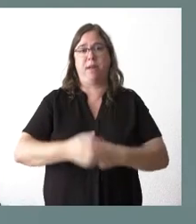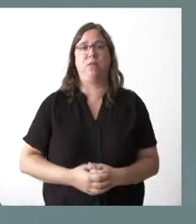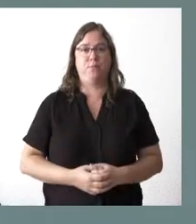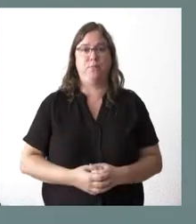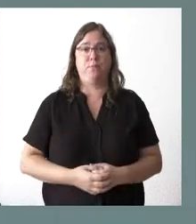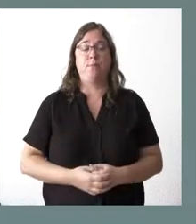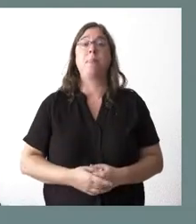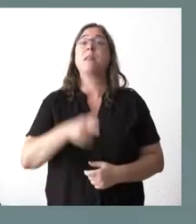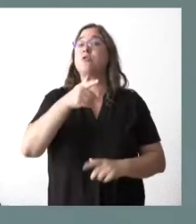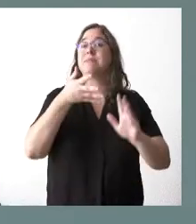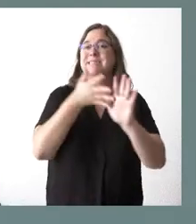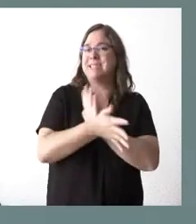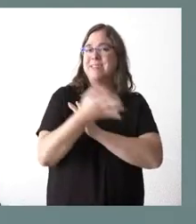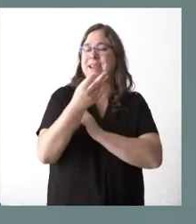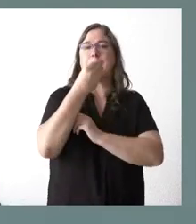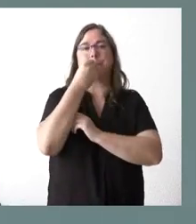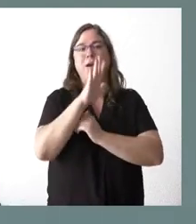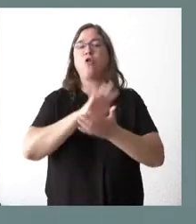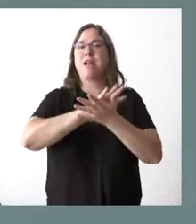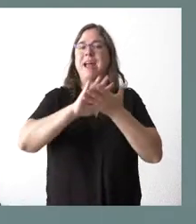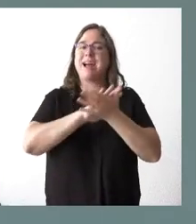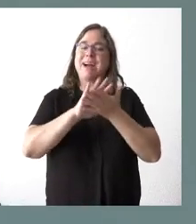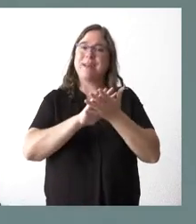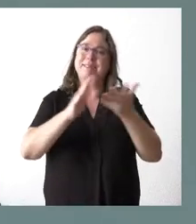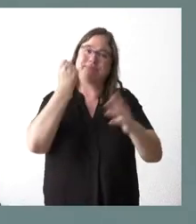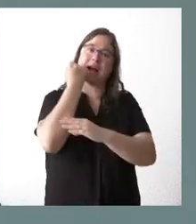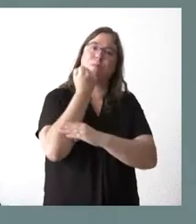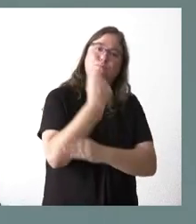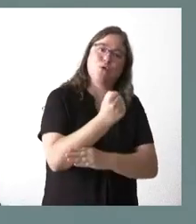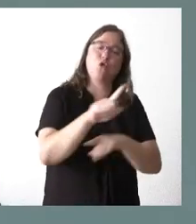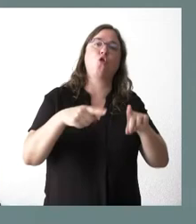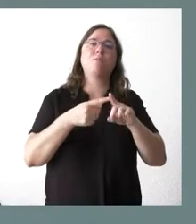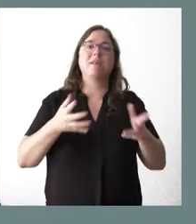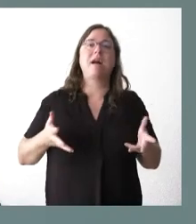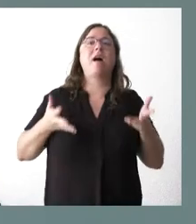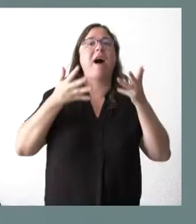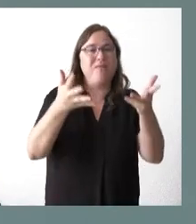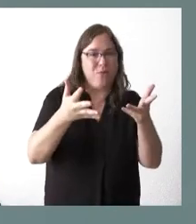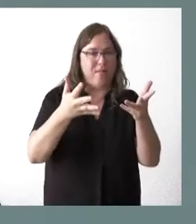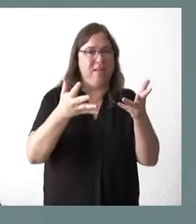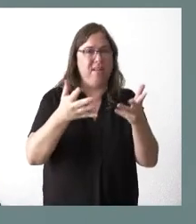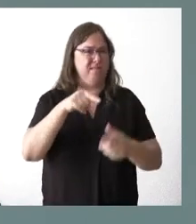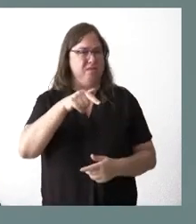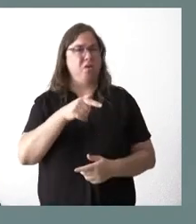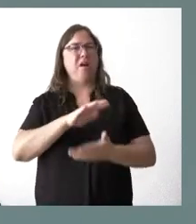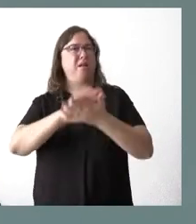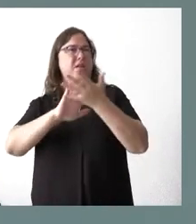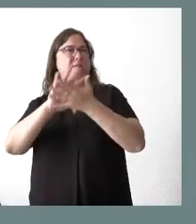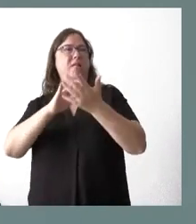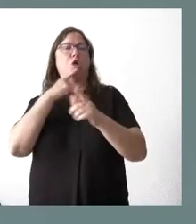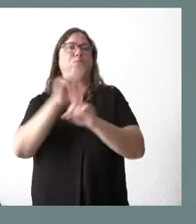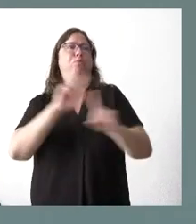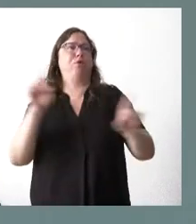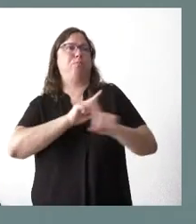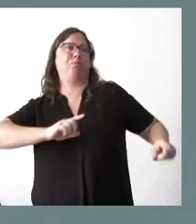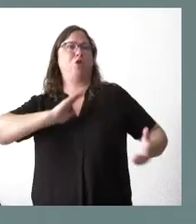sería mucho mejor hablar del incentivo, del apoyo y de la ayuda que de hablar exclusivamente de la prohibición,